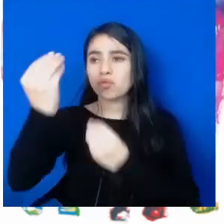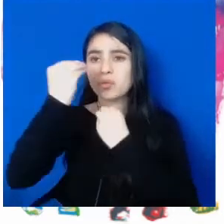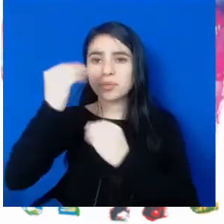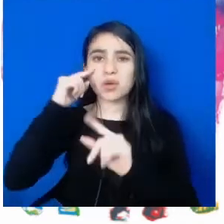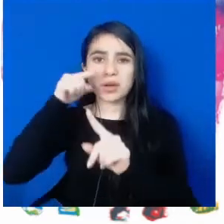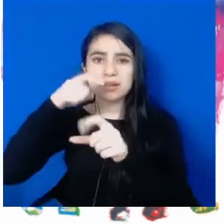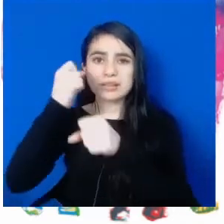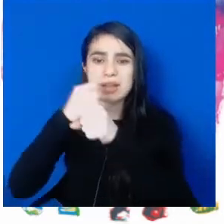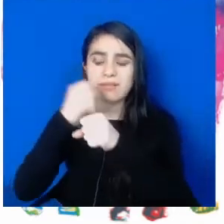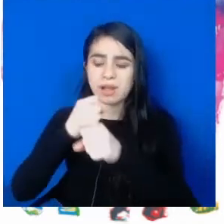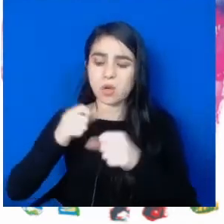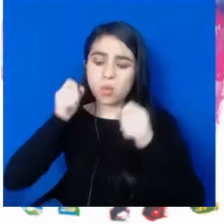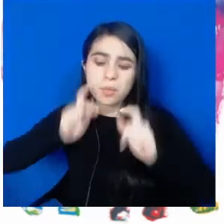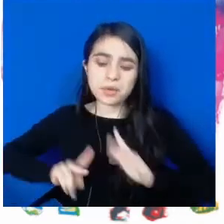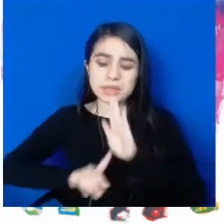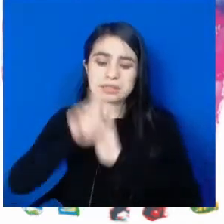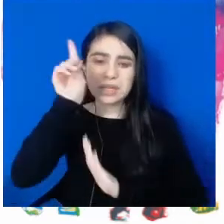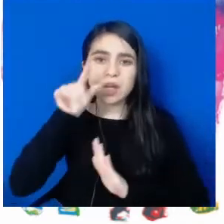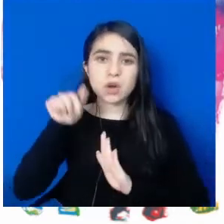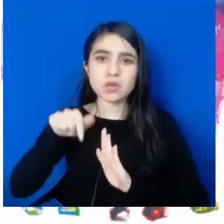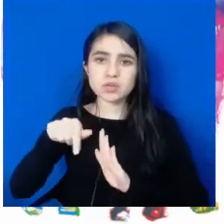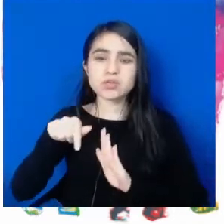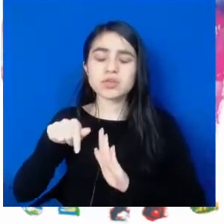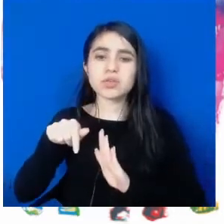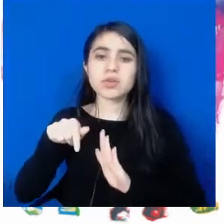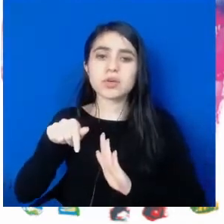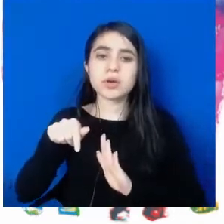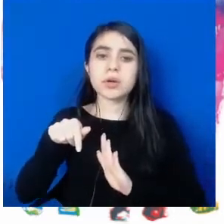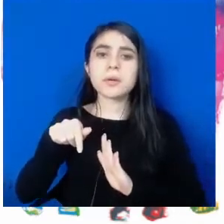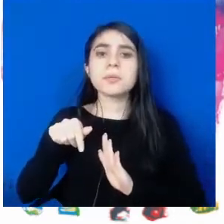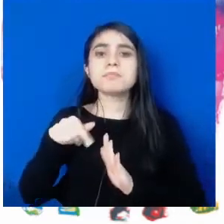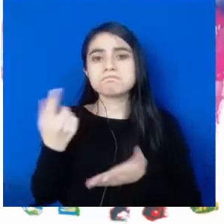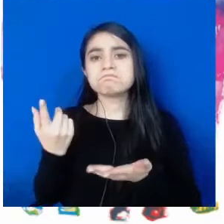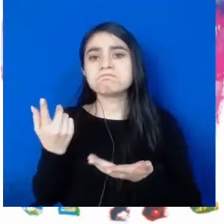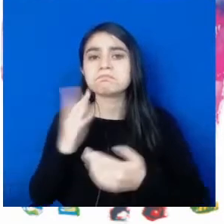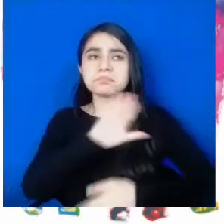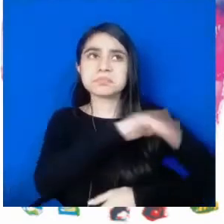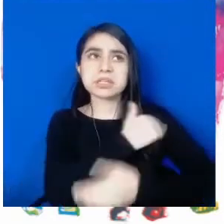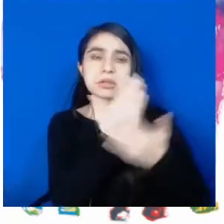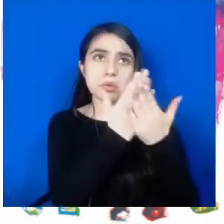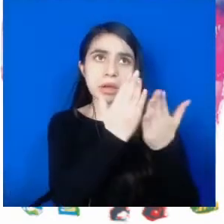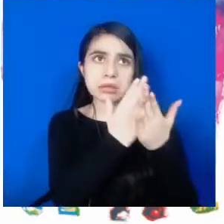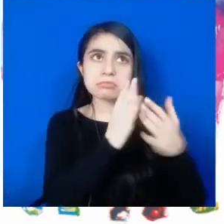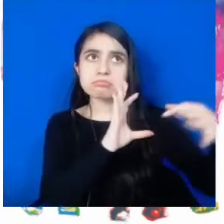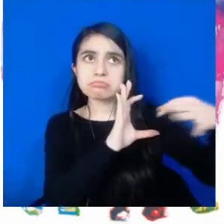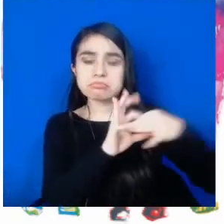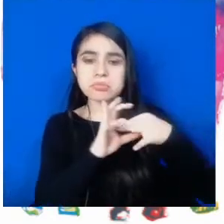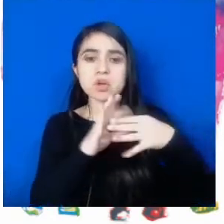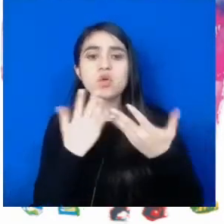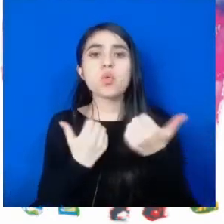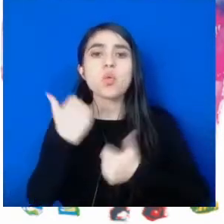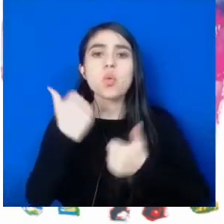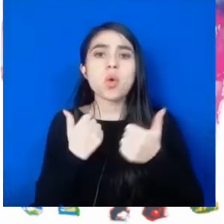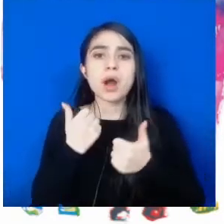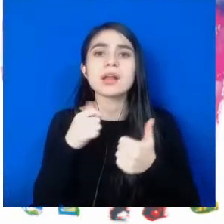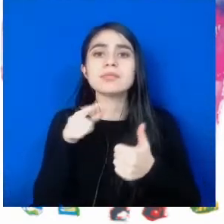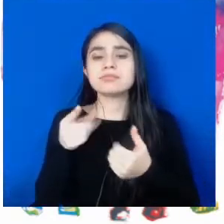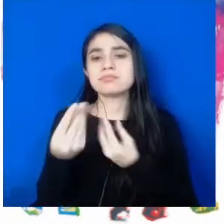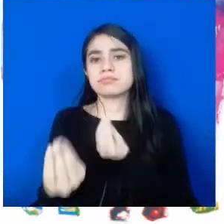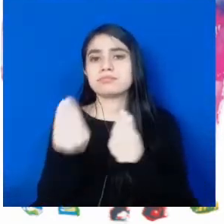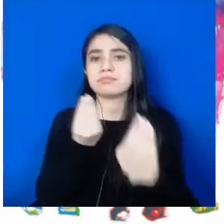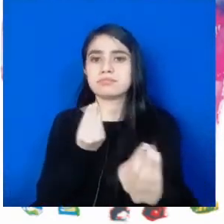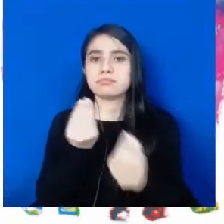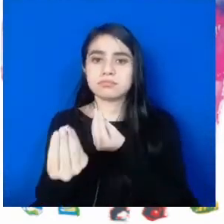humano, hemos utilizado, como tanto al Ministerio de Educación, la figura de la alternancia,